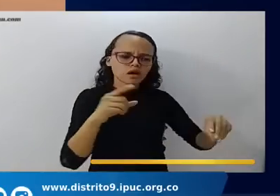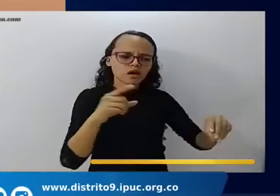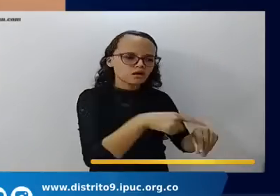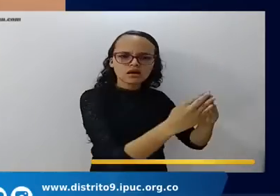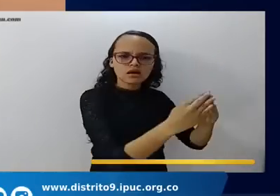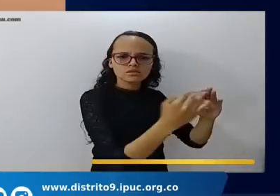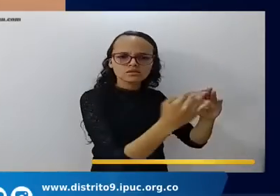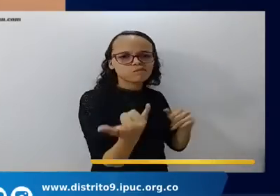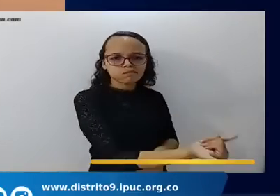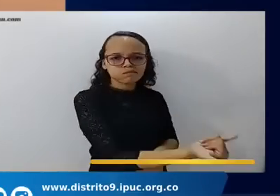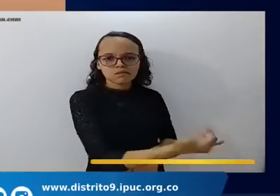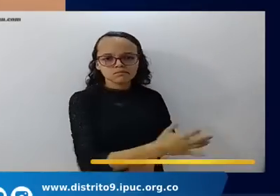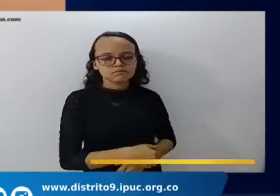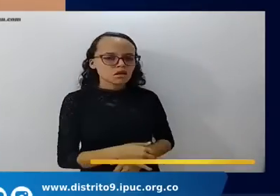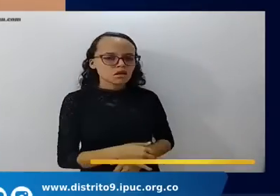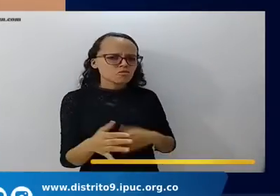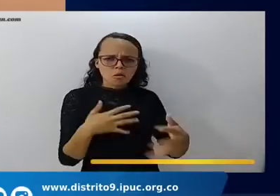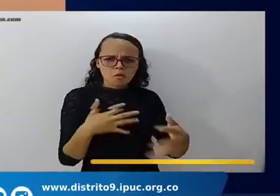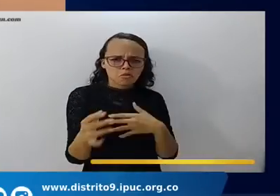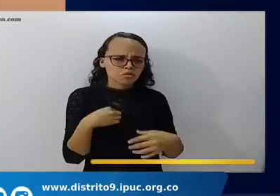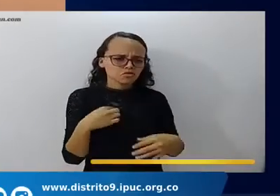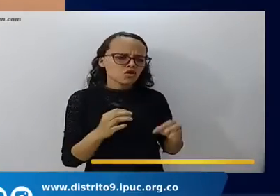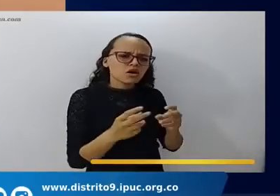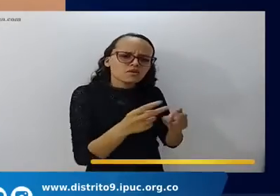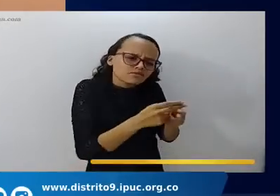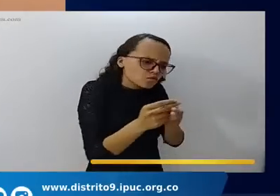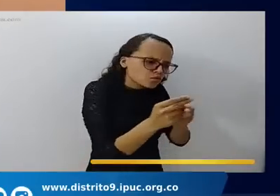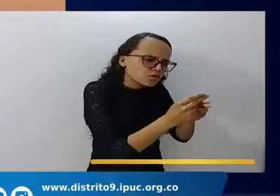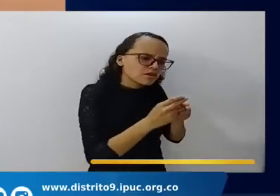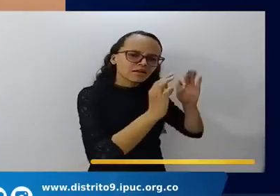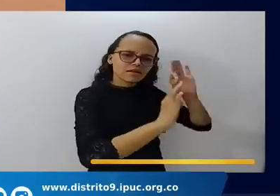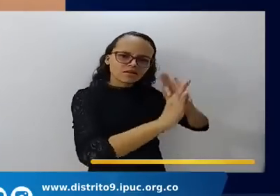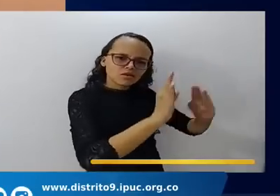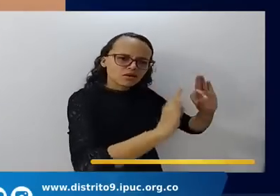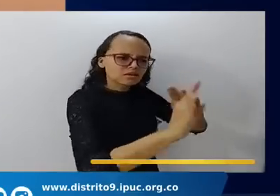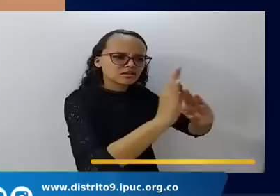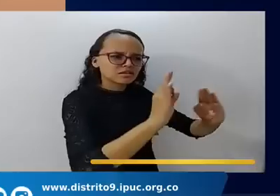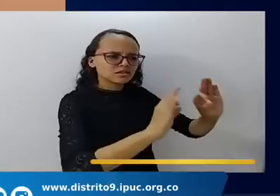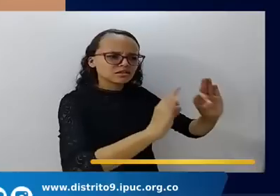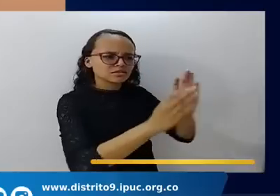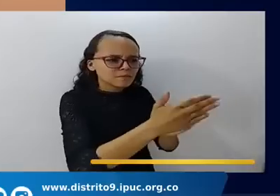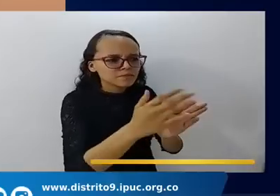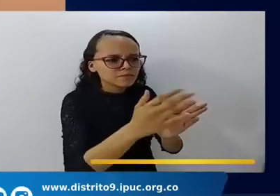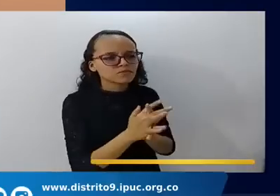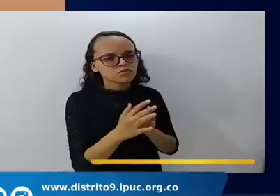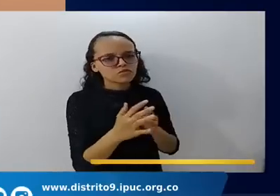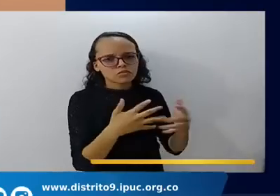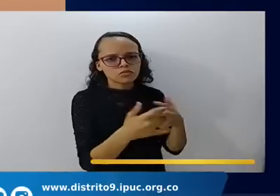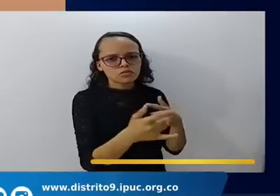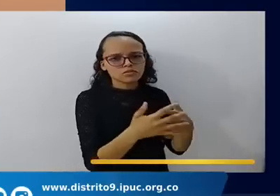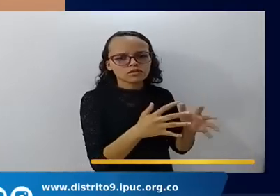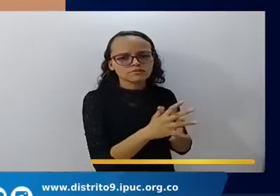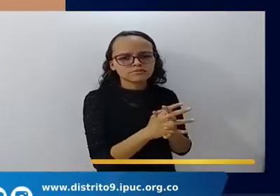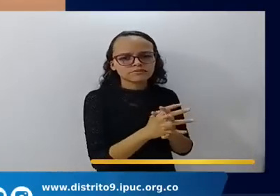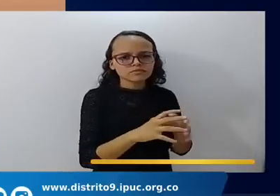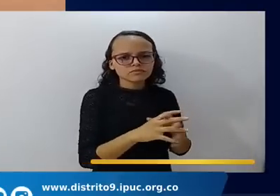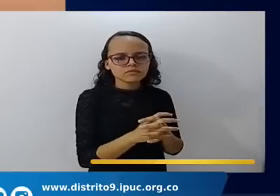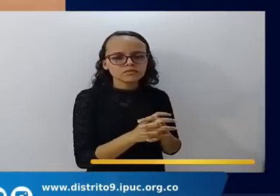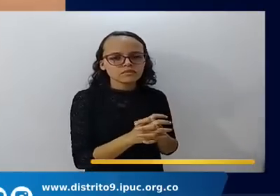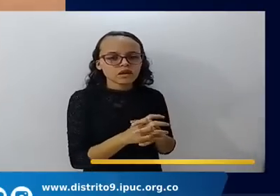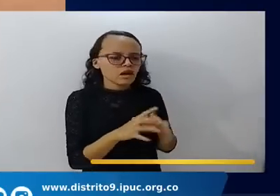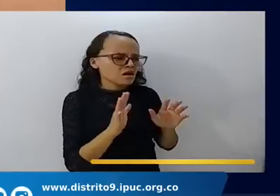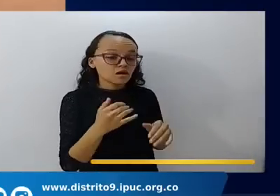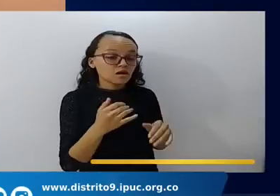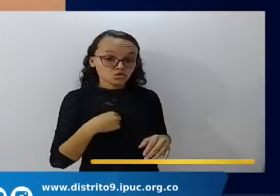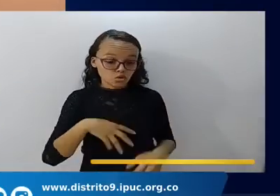Por más que la cuides, por más que la mejores, por más que la reformes, tú te irás de